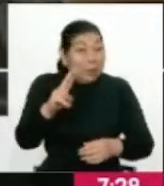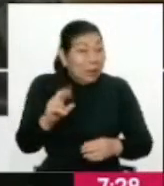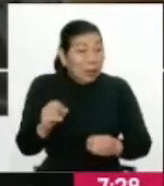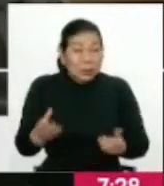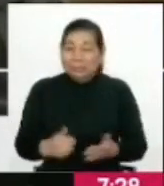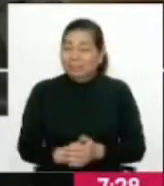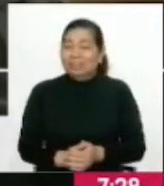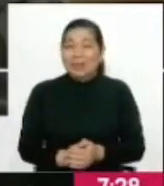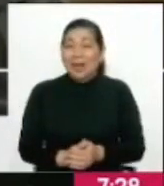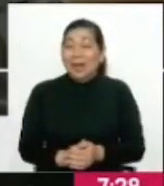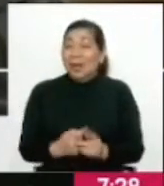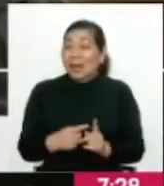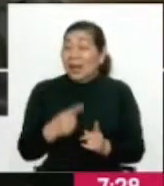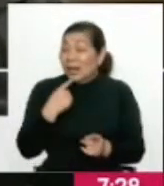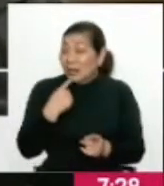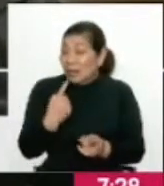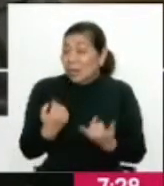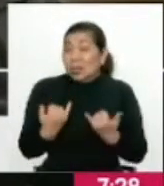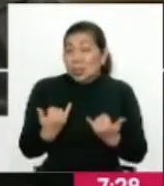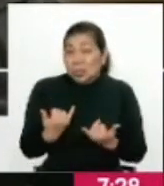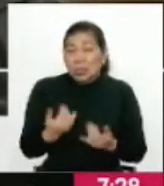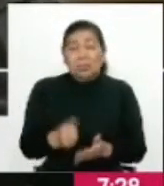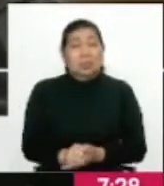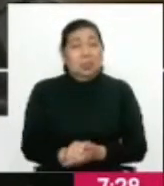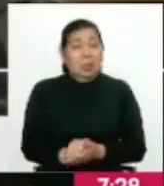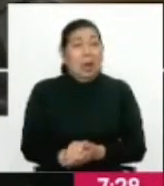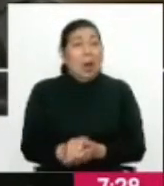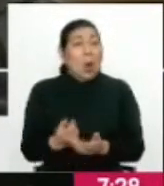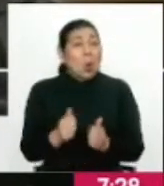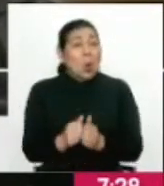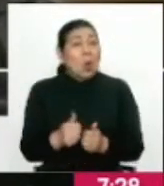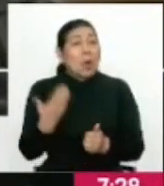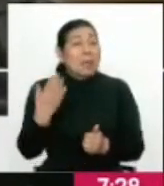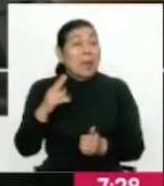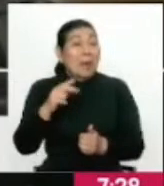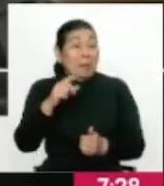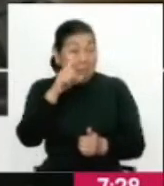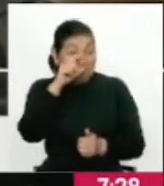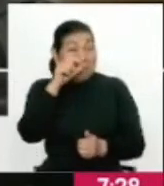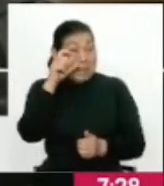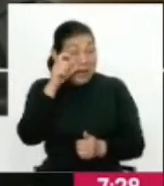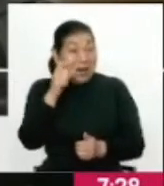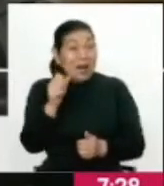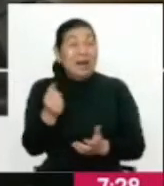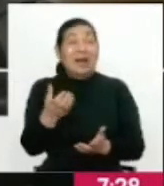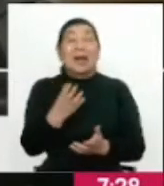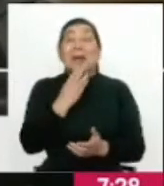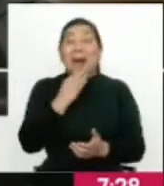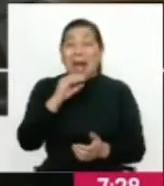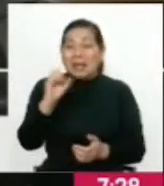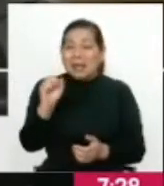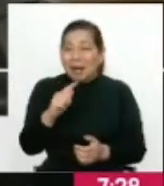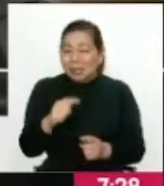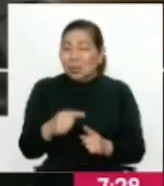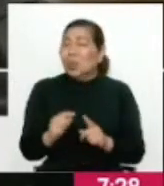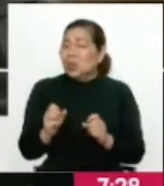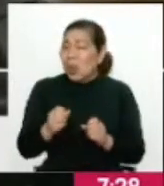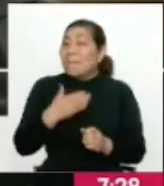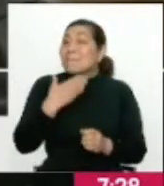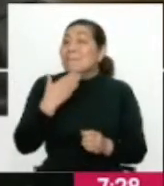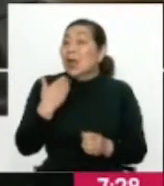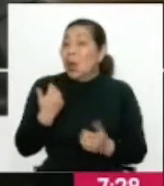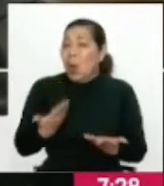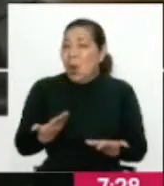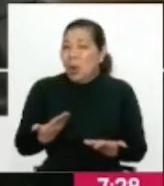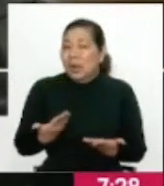No solo he sido crítico con este gobierno, he sido muy crítico con el gobierno de Vizcarra y de Sagasti, porque creo que se pueden hacer mejor